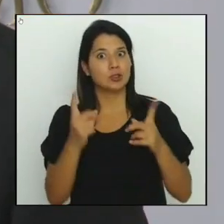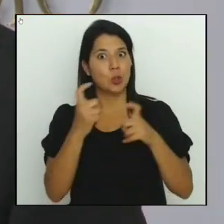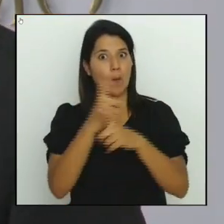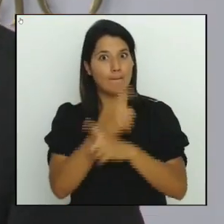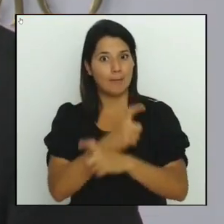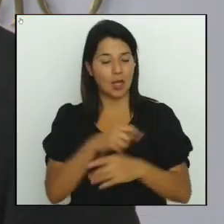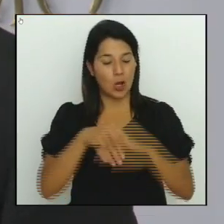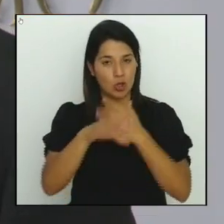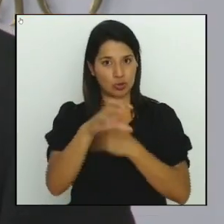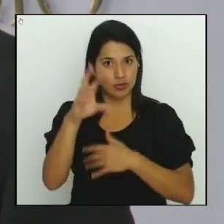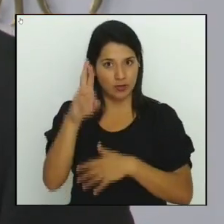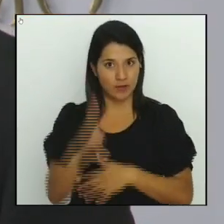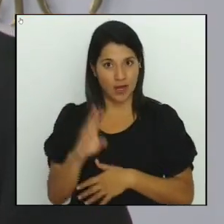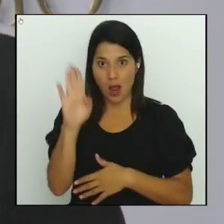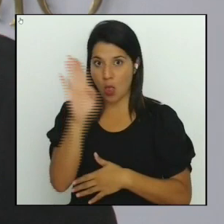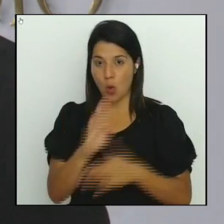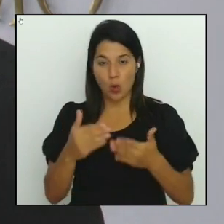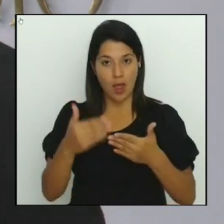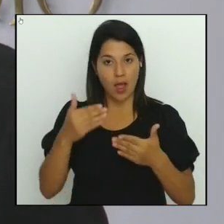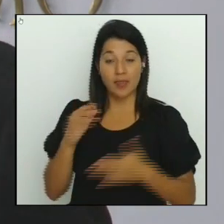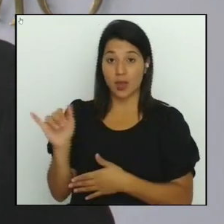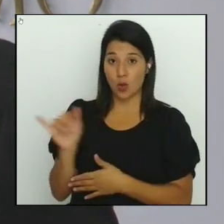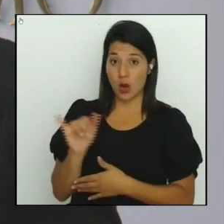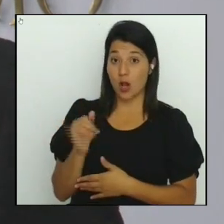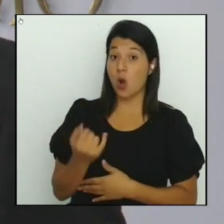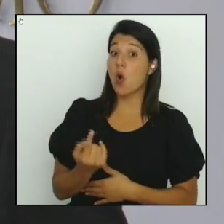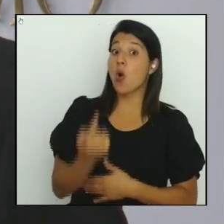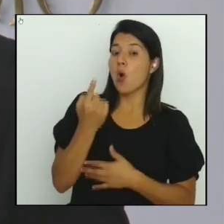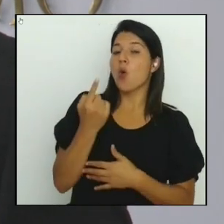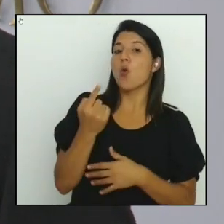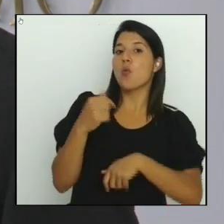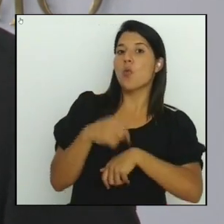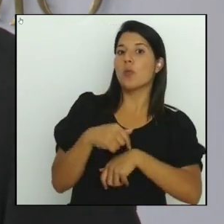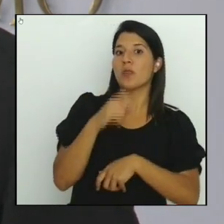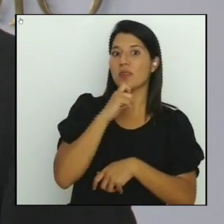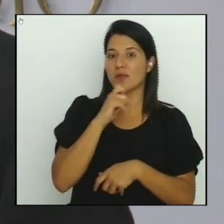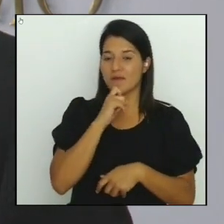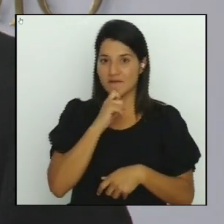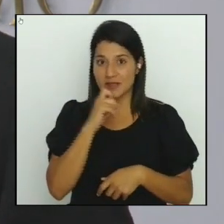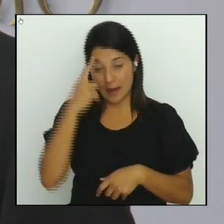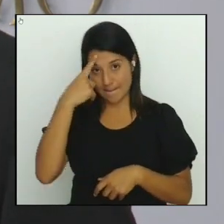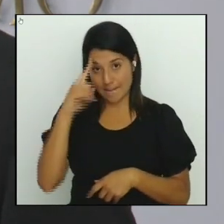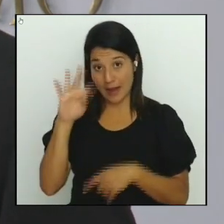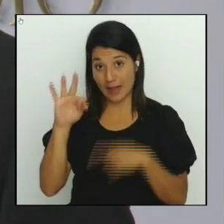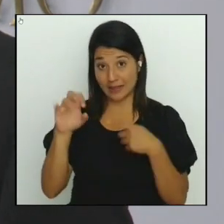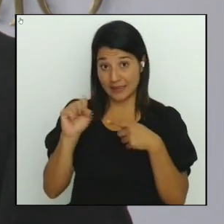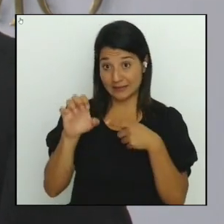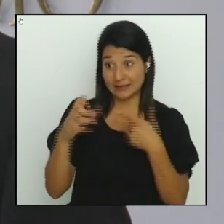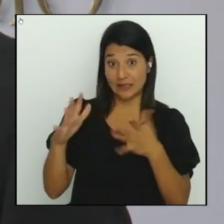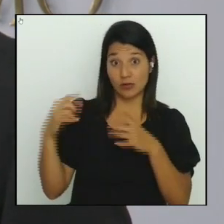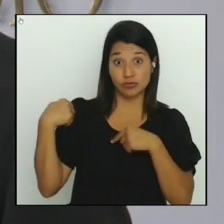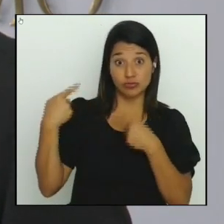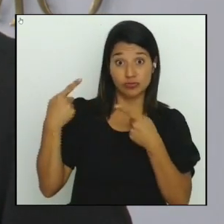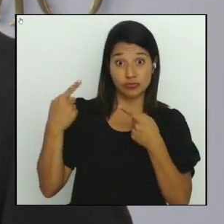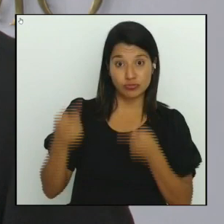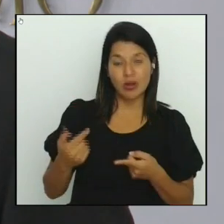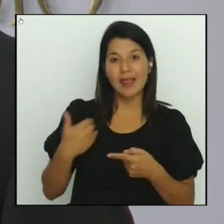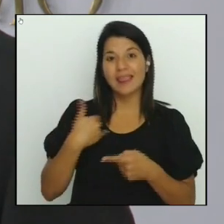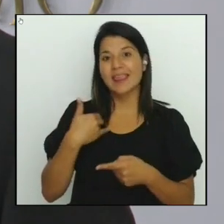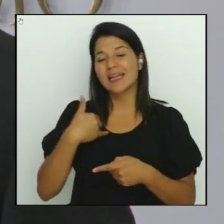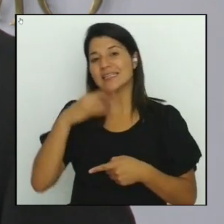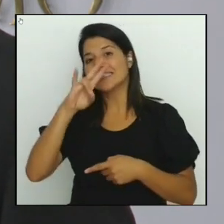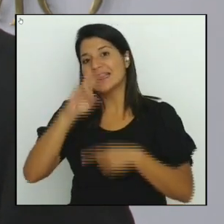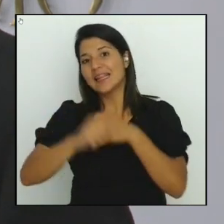prueba de fuego para la administración electoral, para este Tribunal Supremo de Elecciones que tiene más de siete décadas de organizar procesos electorales